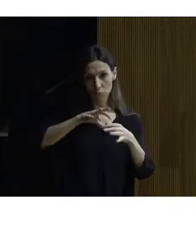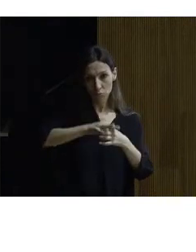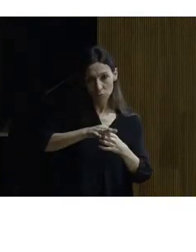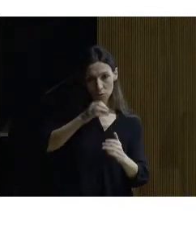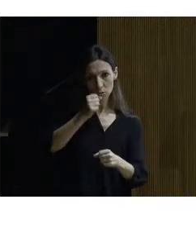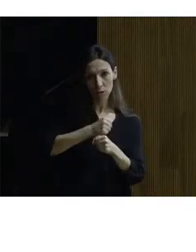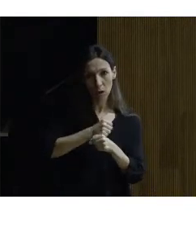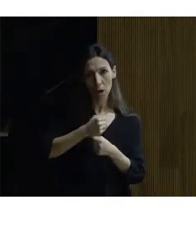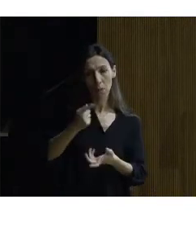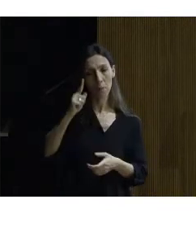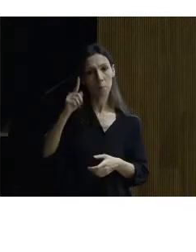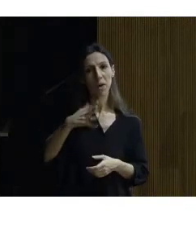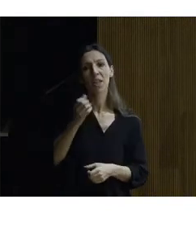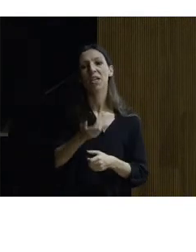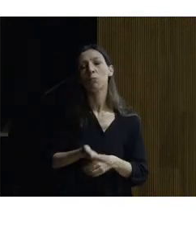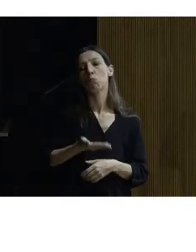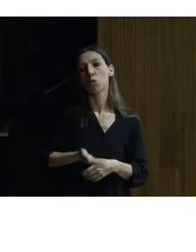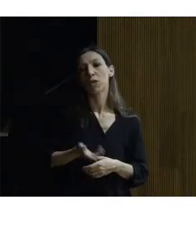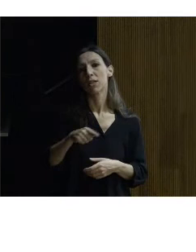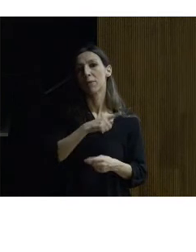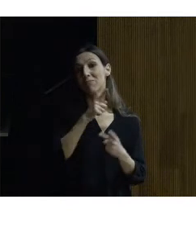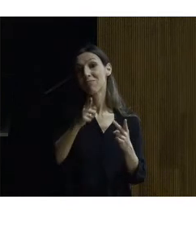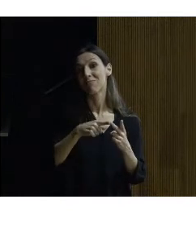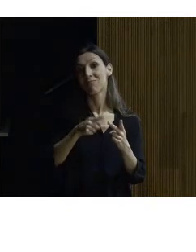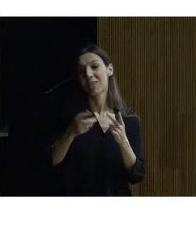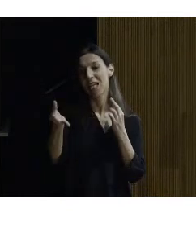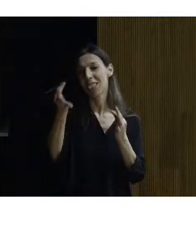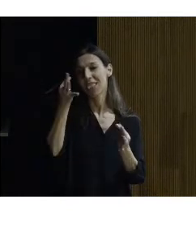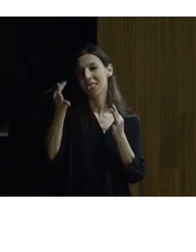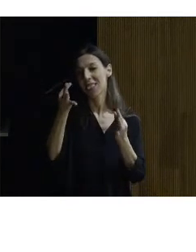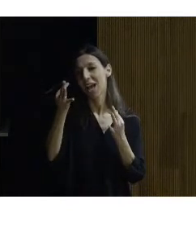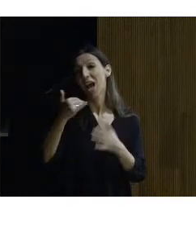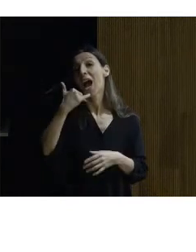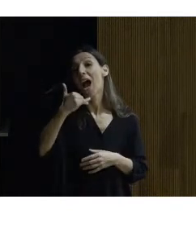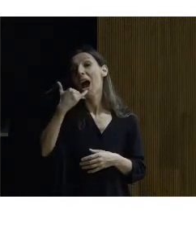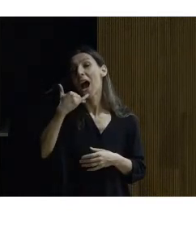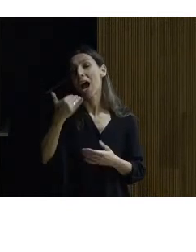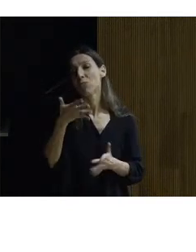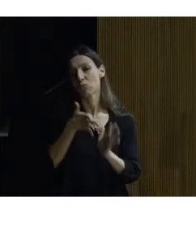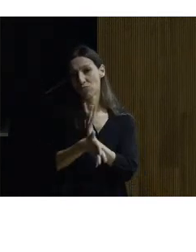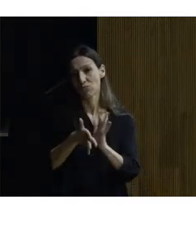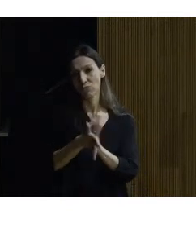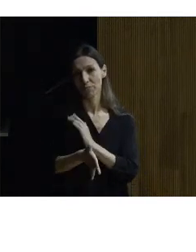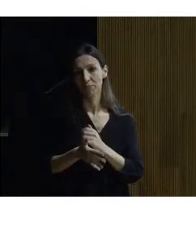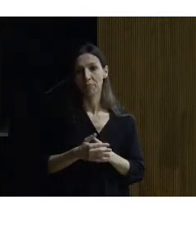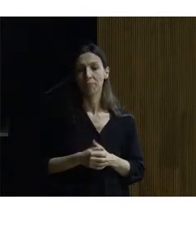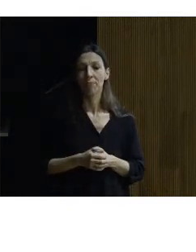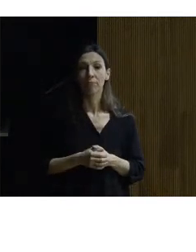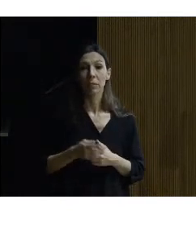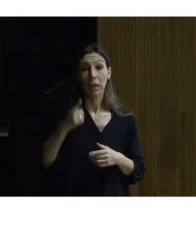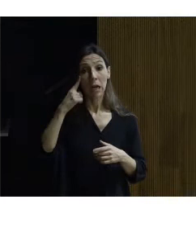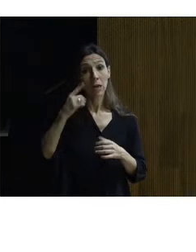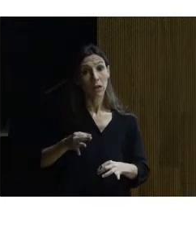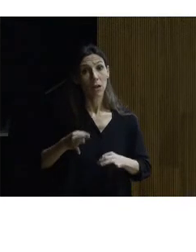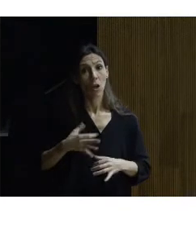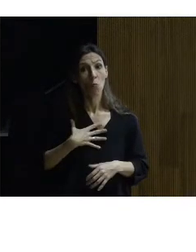y luego al dar alguna pincelada de algún elemento de estos puntualmente de algún edificio o intervención puntualmente claramente es